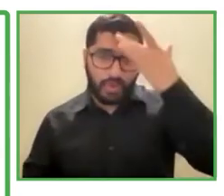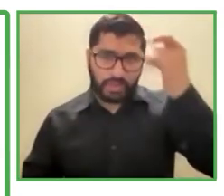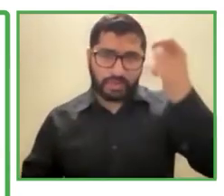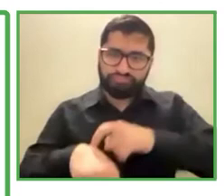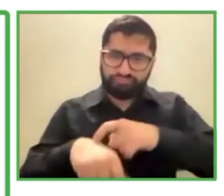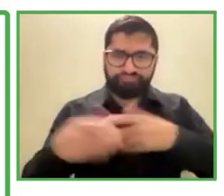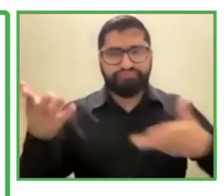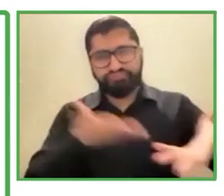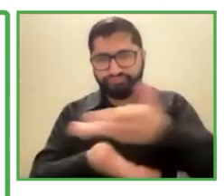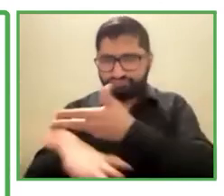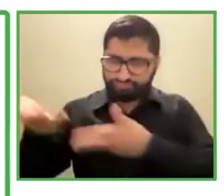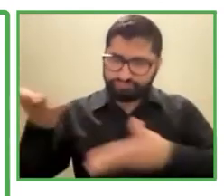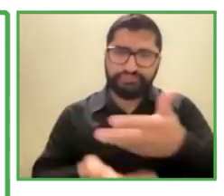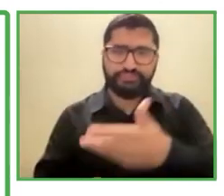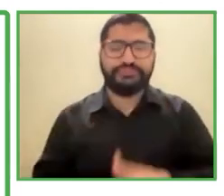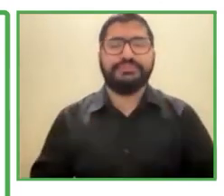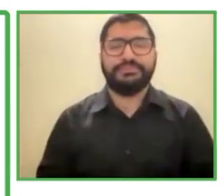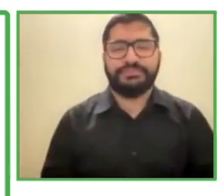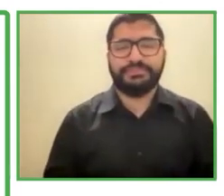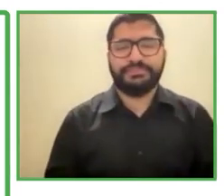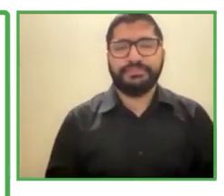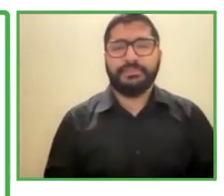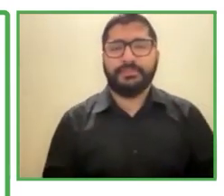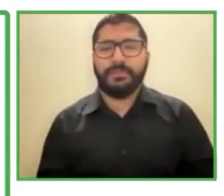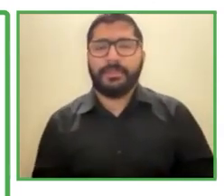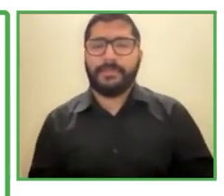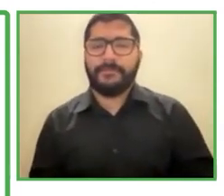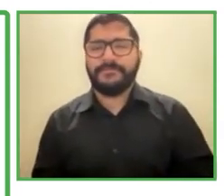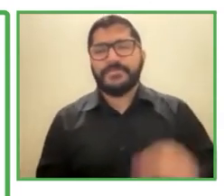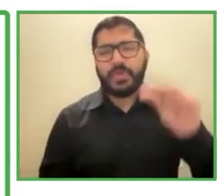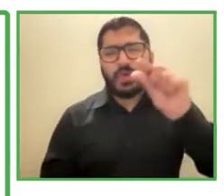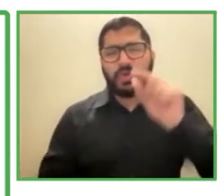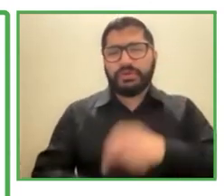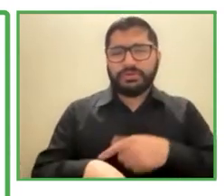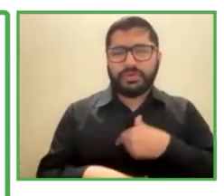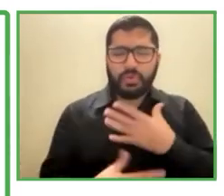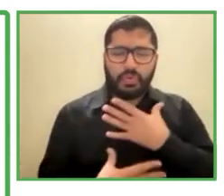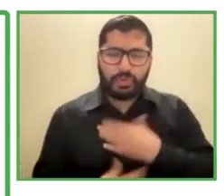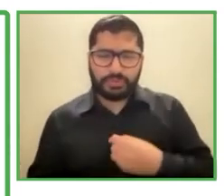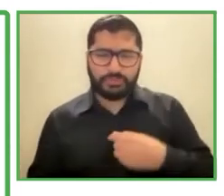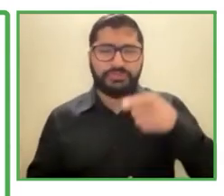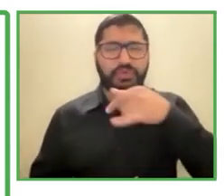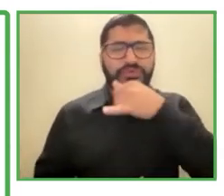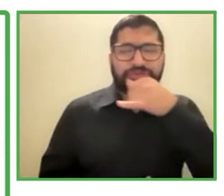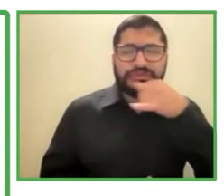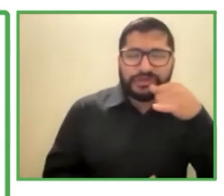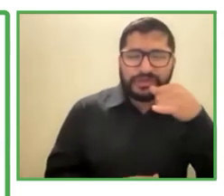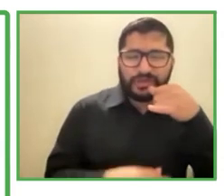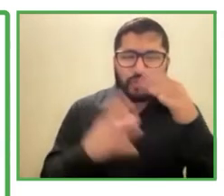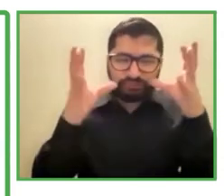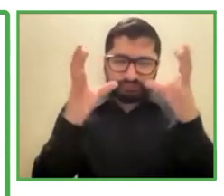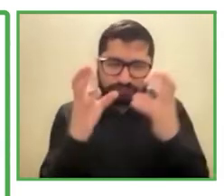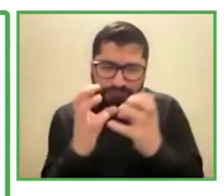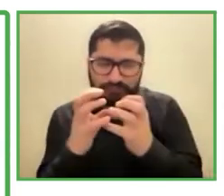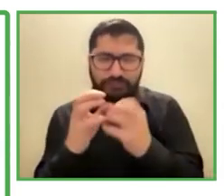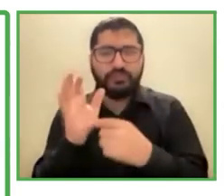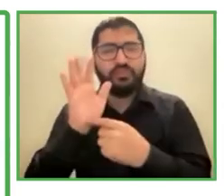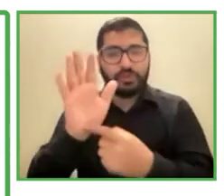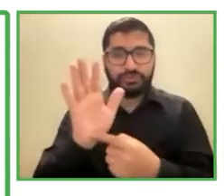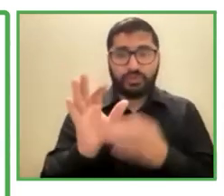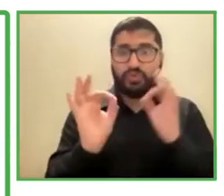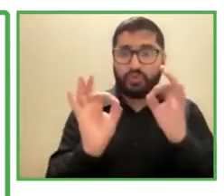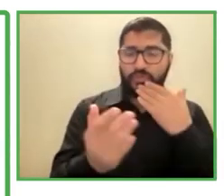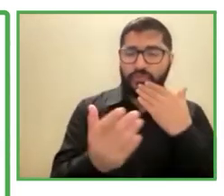poco la intención que tenemos nosotros como SECO en tratar de mostrar y bueno invitar a nuevos